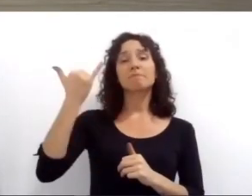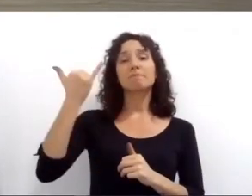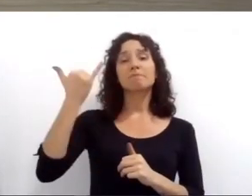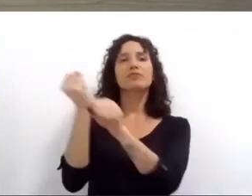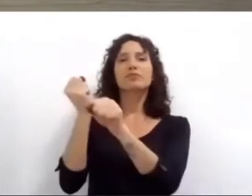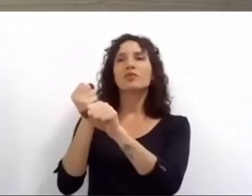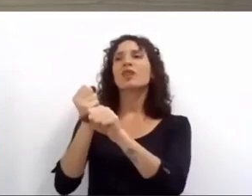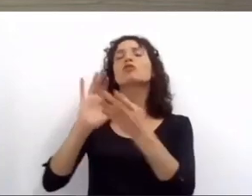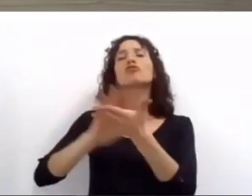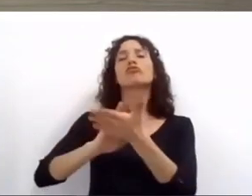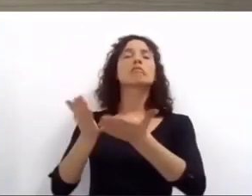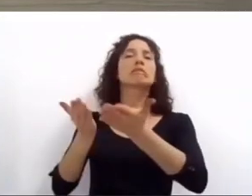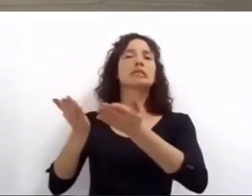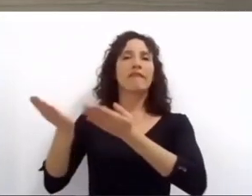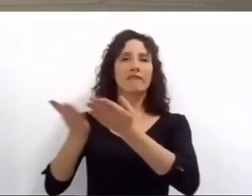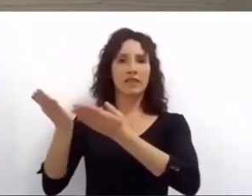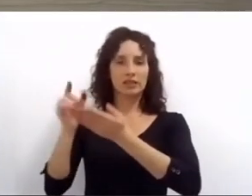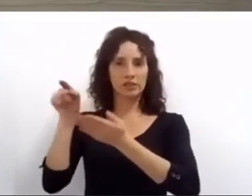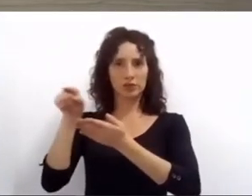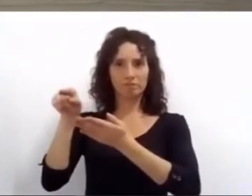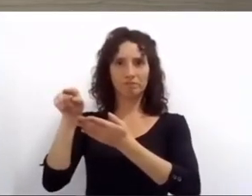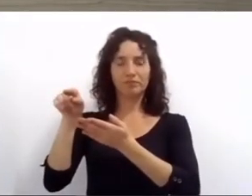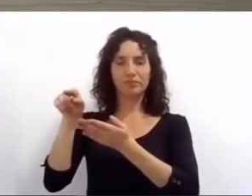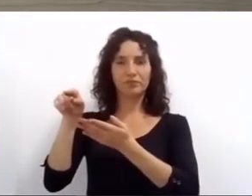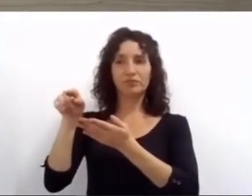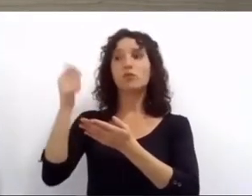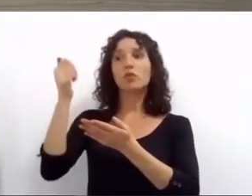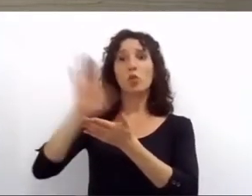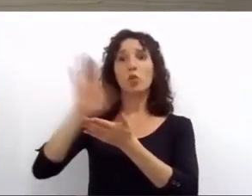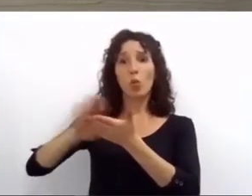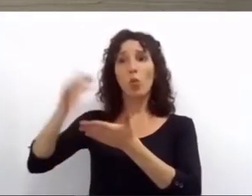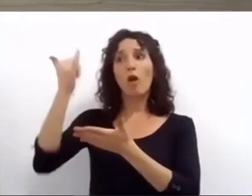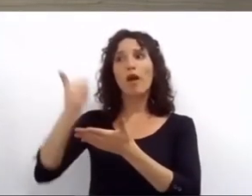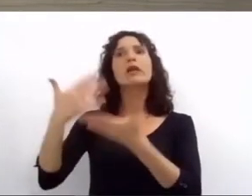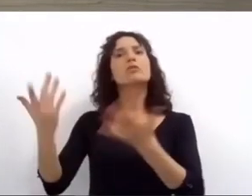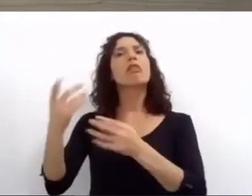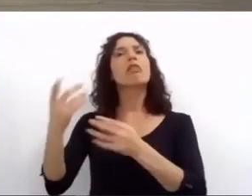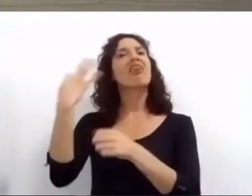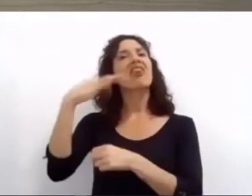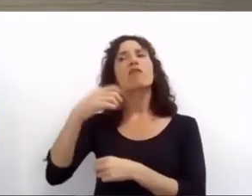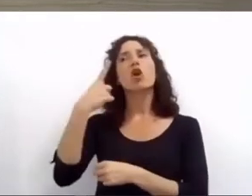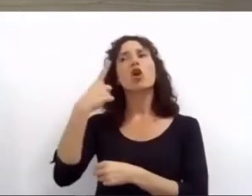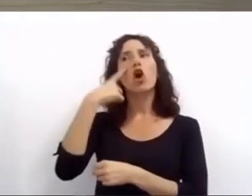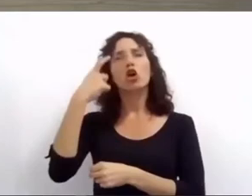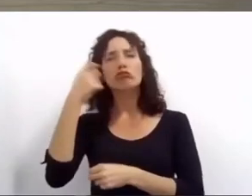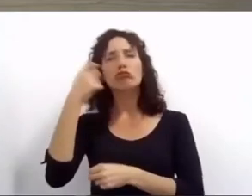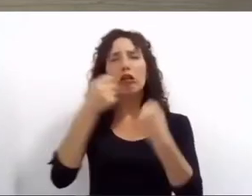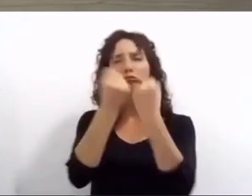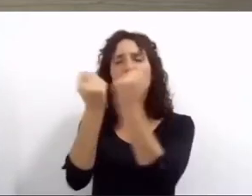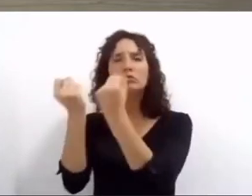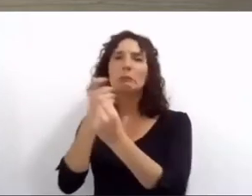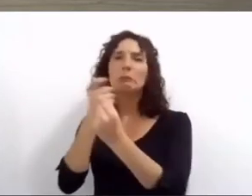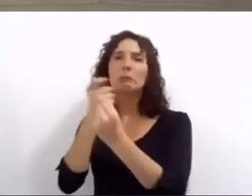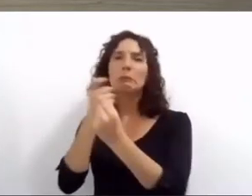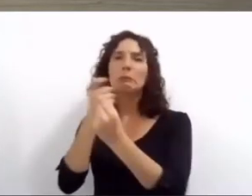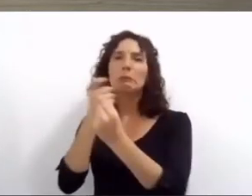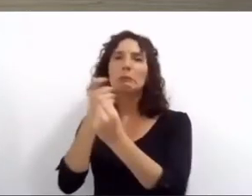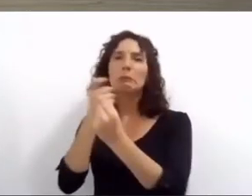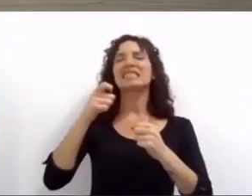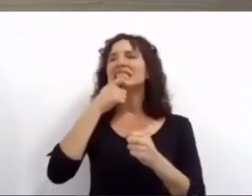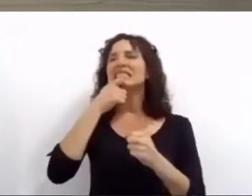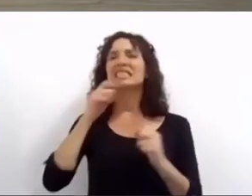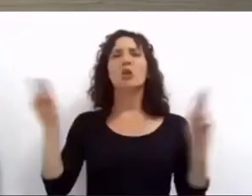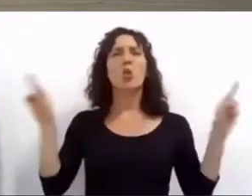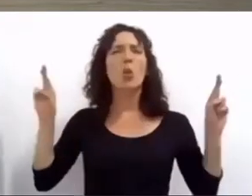de servicios por eso vamos a iniciar las acciones de control de calidad atmosférica ruido y calidad de aire algunas de las